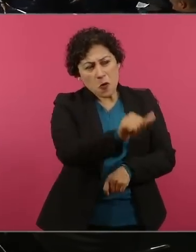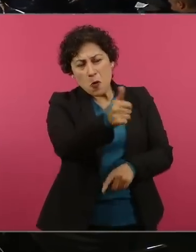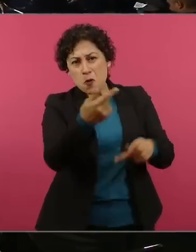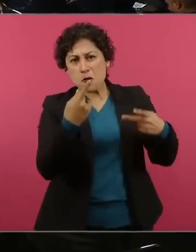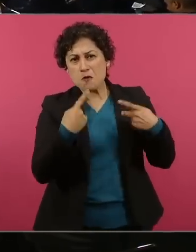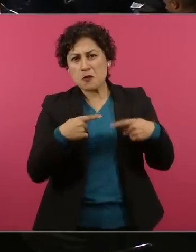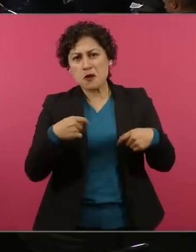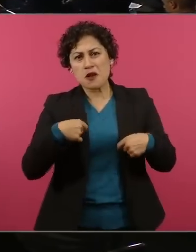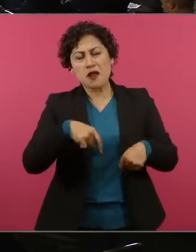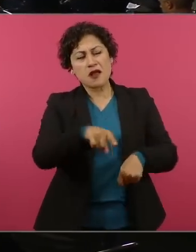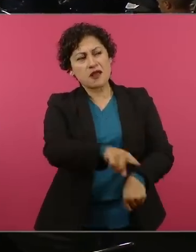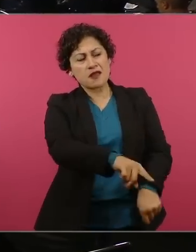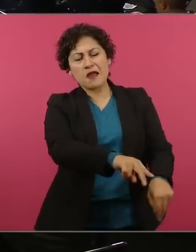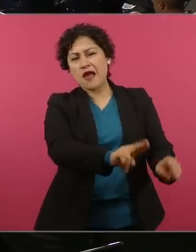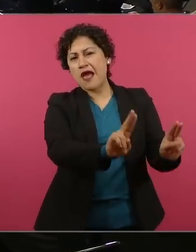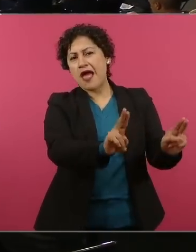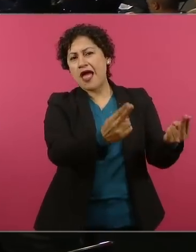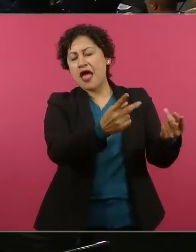hecho.